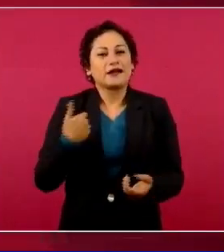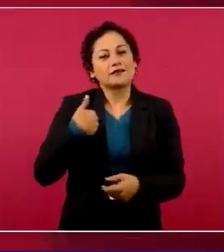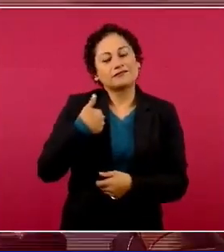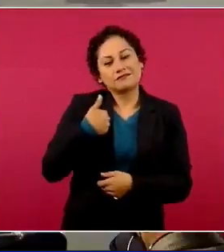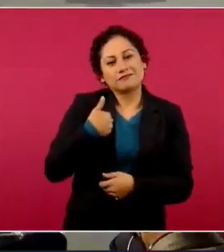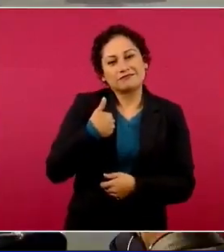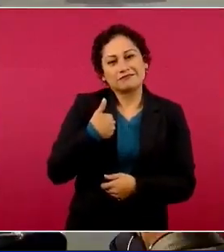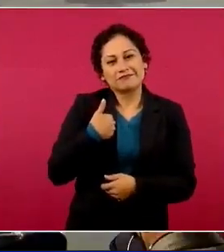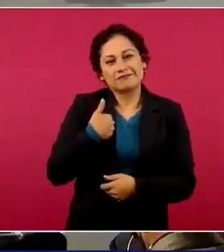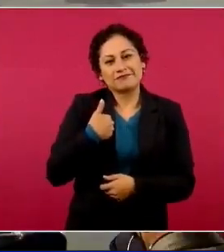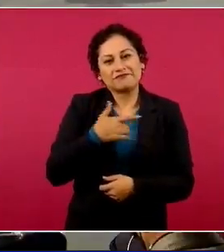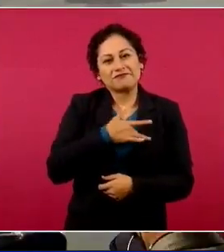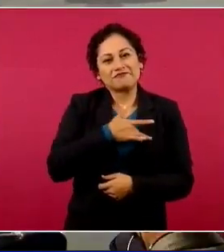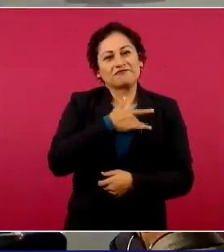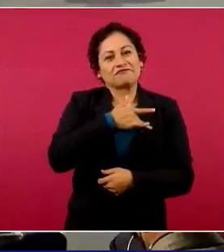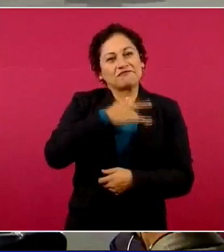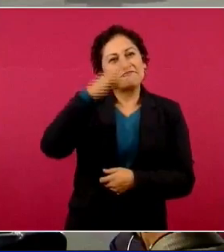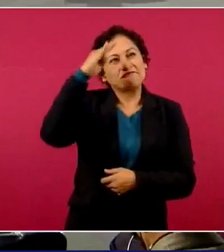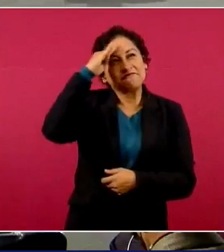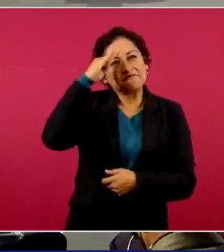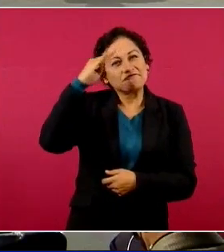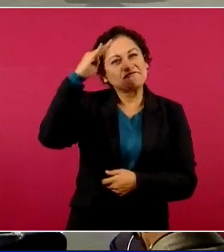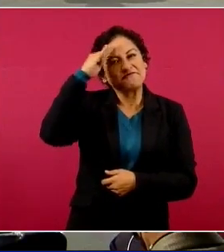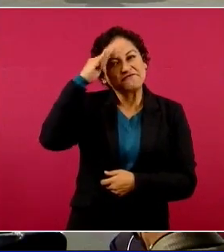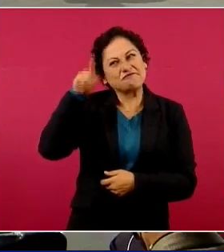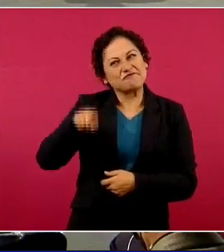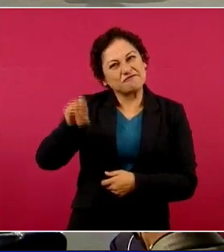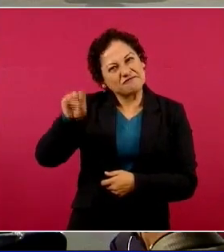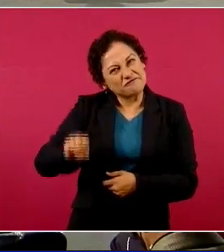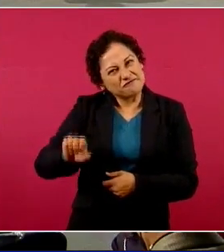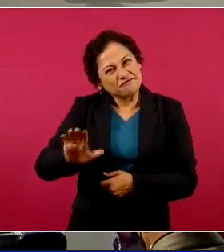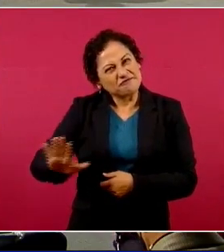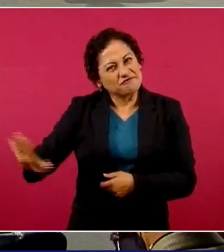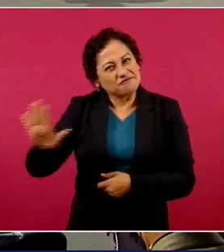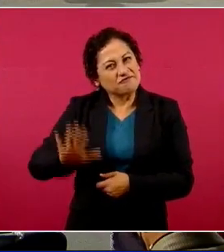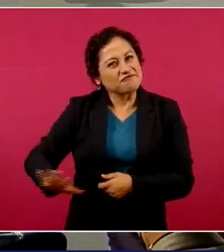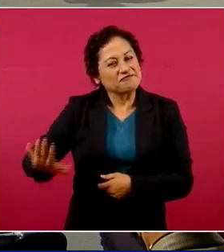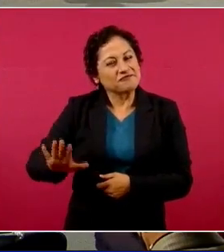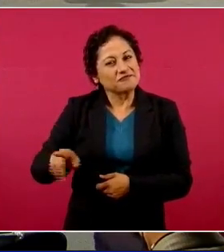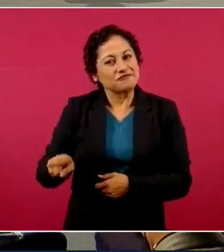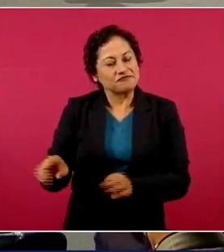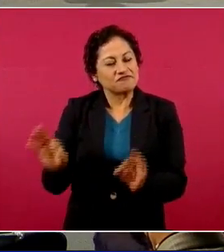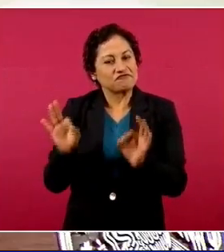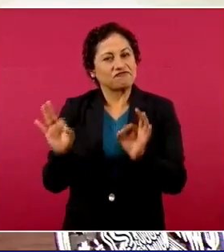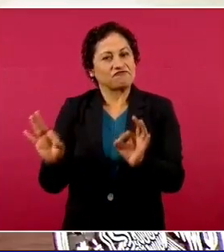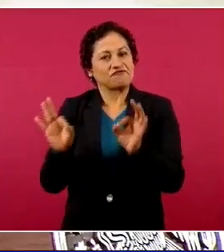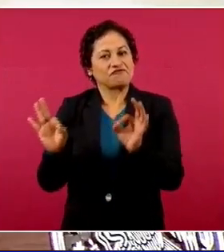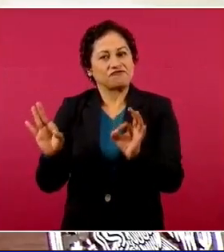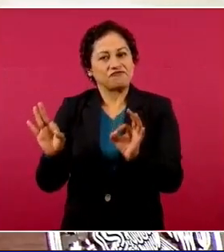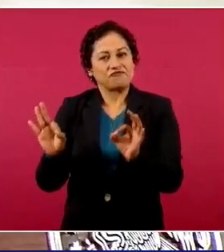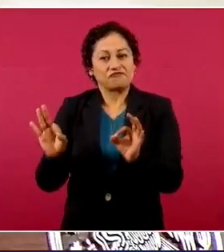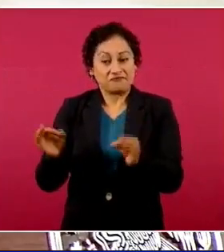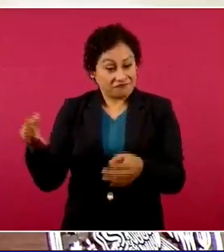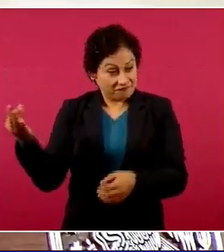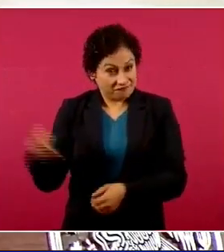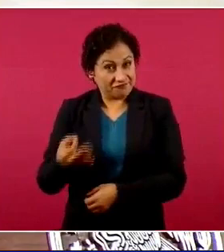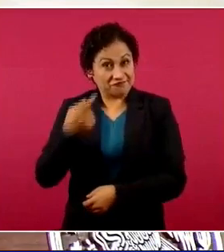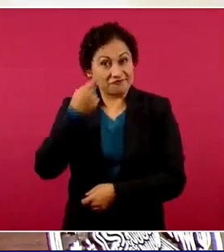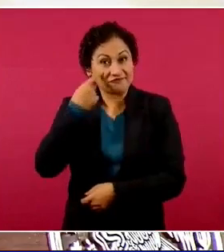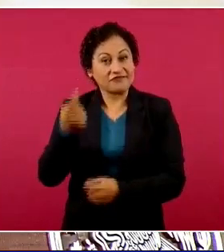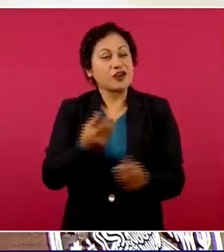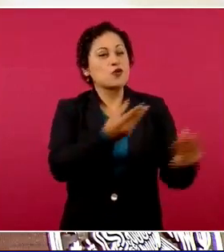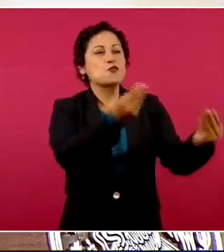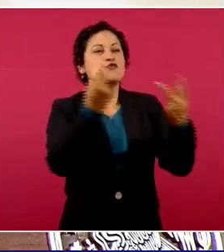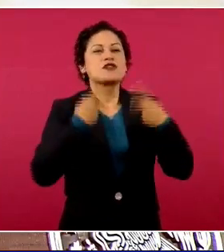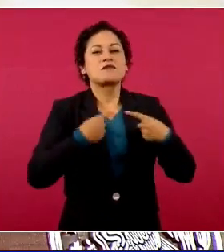siempre hemos sostenido. Se burlan mis adversarios, los conservadores, porque ellos